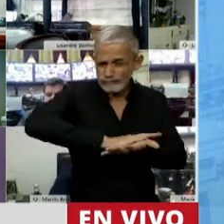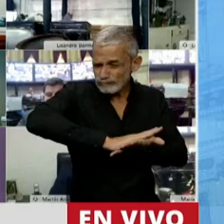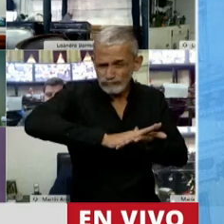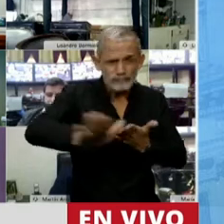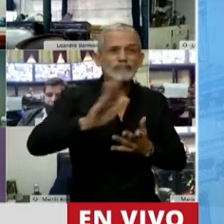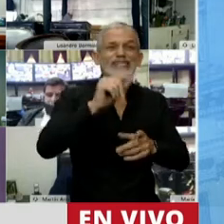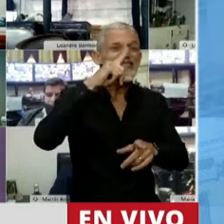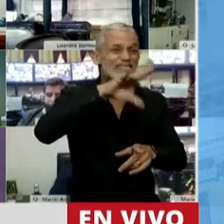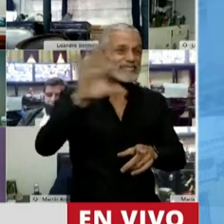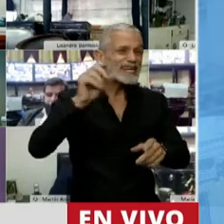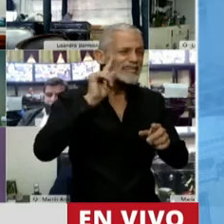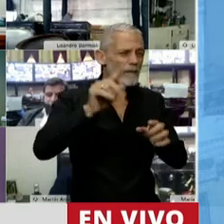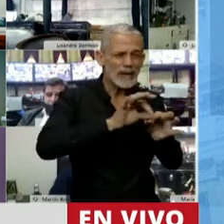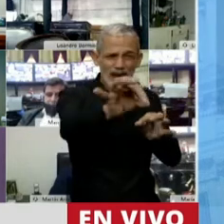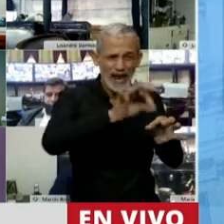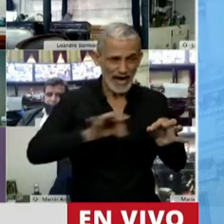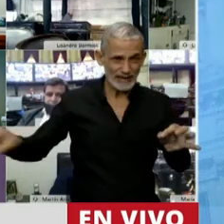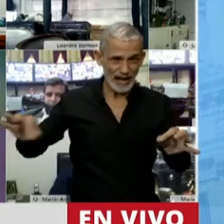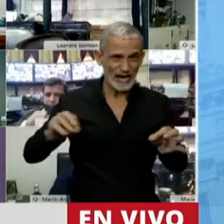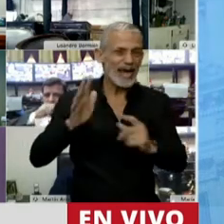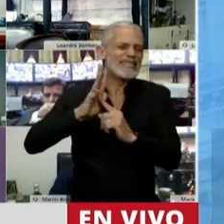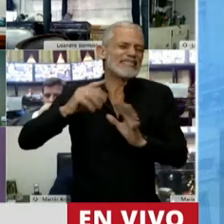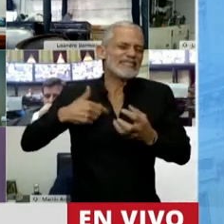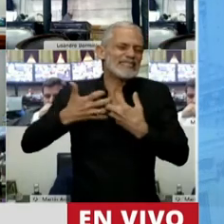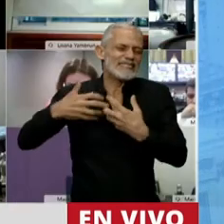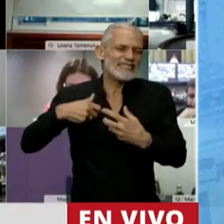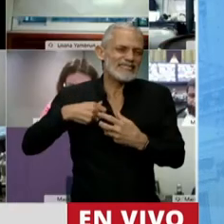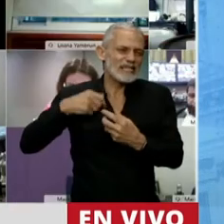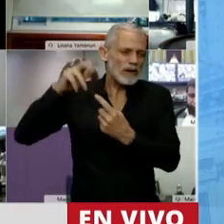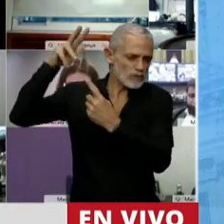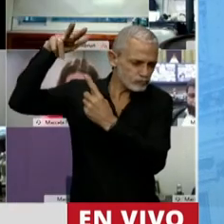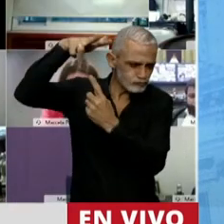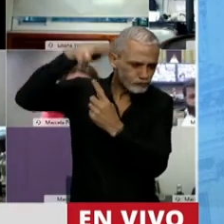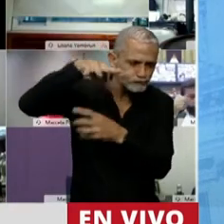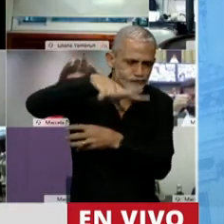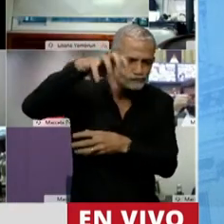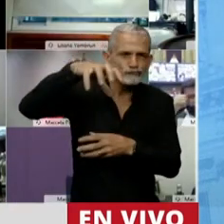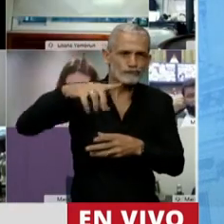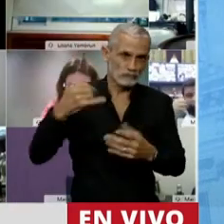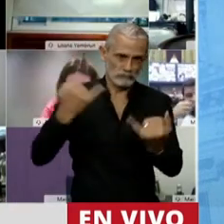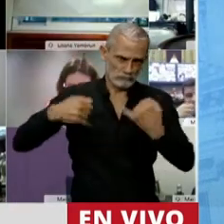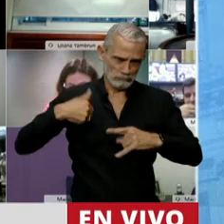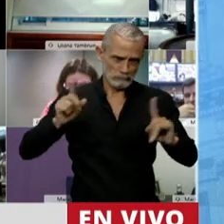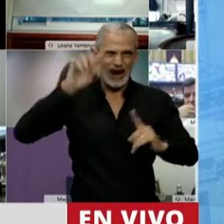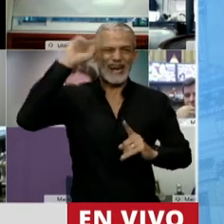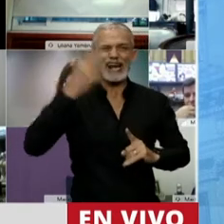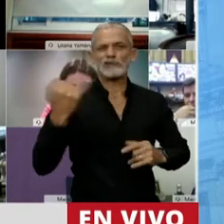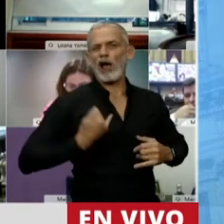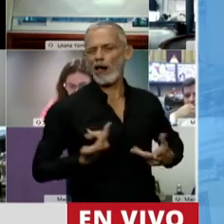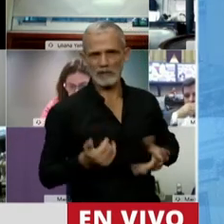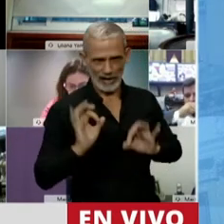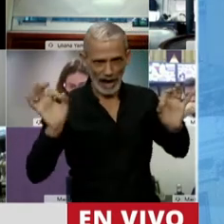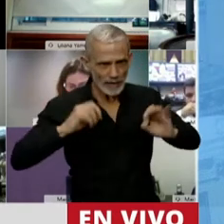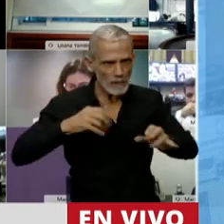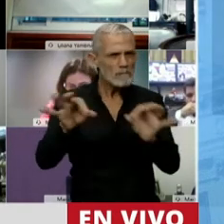hectáreas y nosotros tenemos un propio sistema de GIS, de sistema de información geográfica. Así que no necesitamos que nos diga Nación cuánto se nos